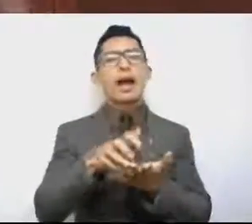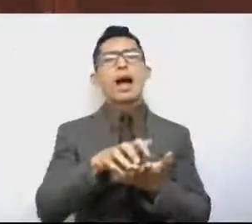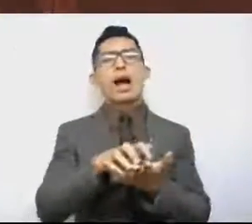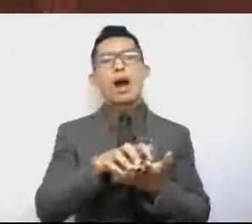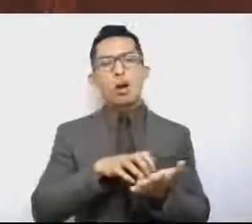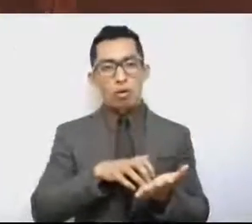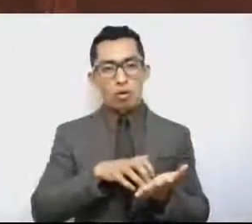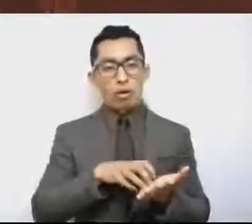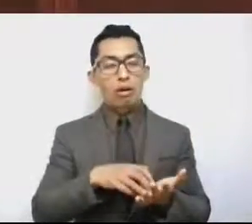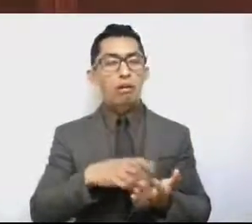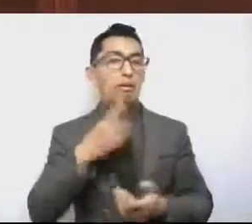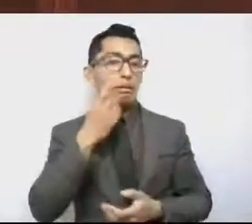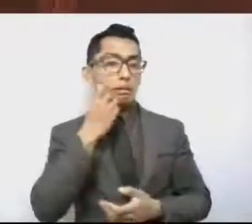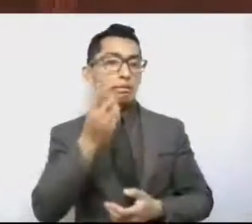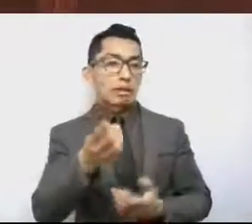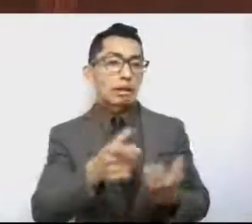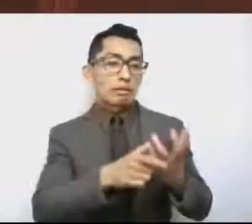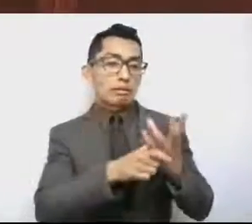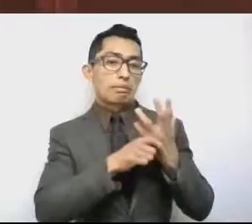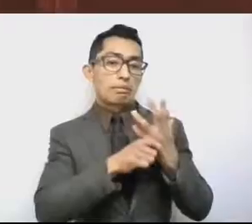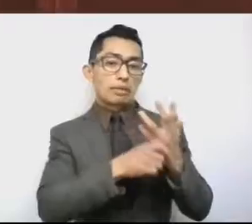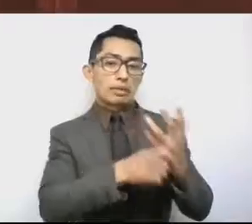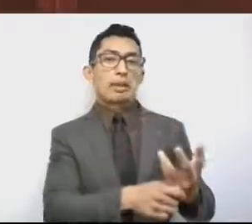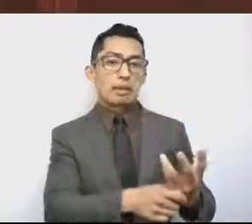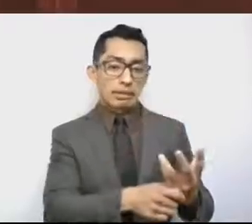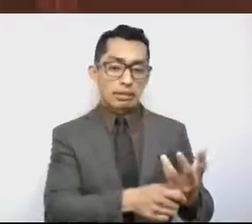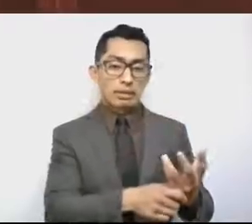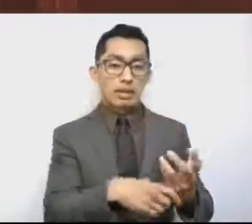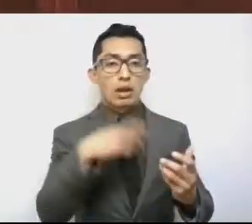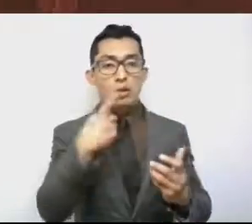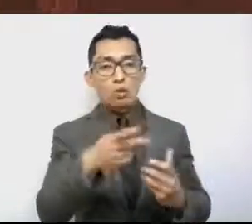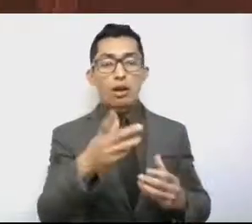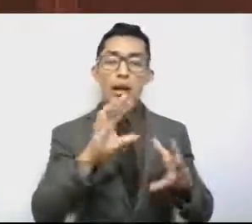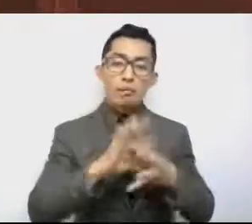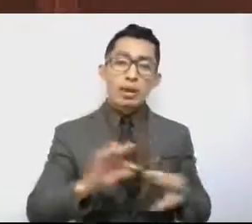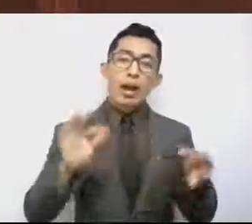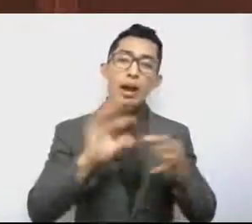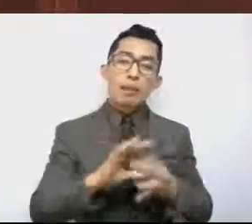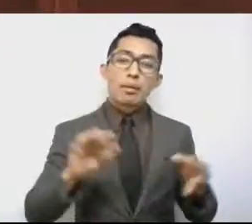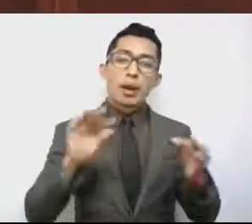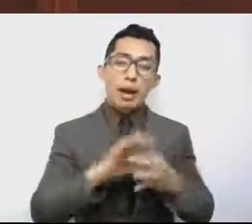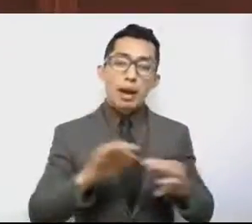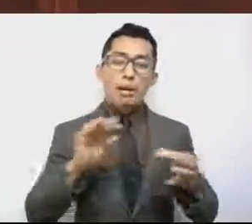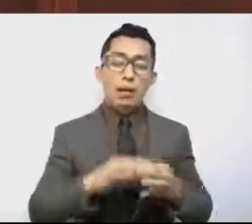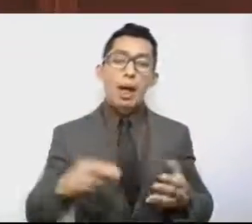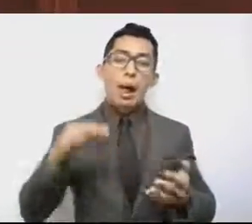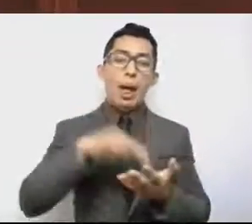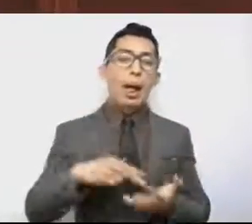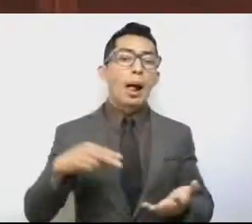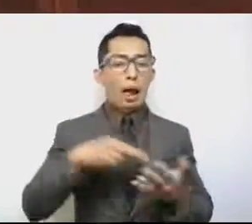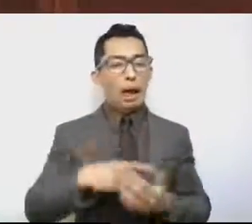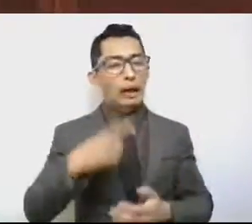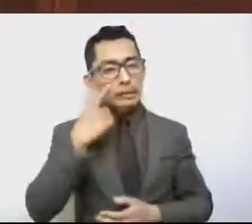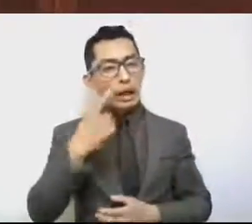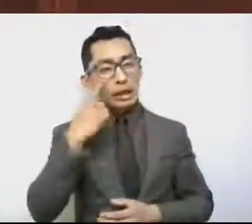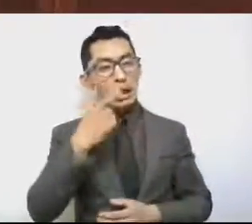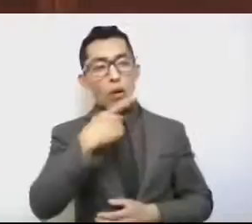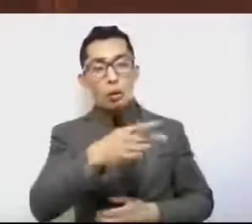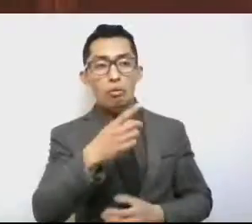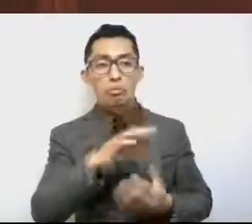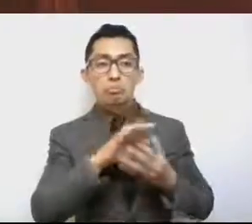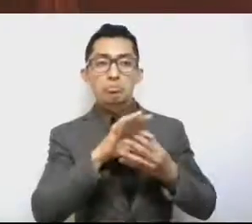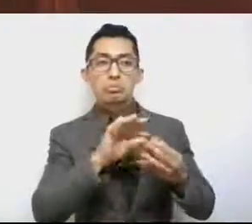tenido y que ha sido a lo largo de su discurso en esta comparecencia. Entonces,